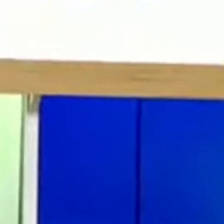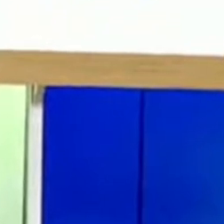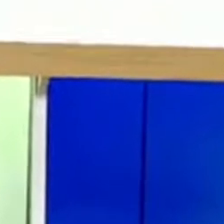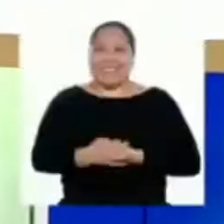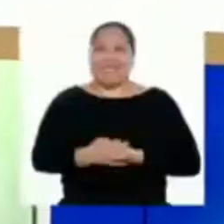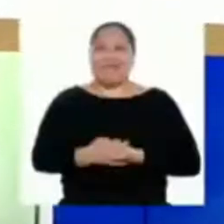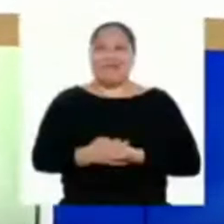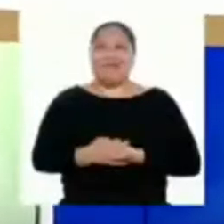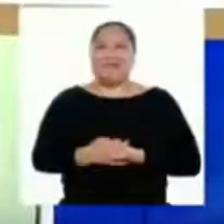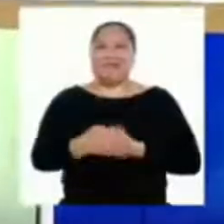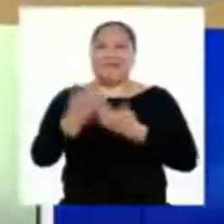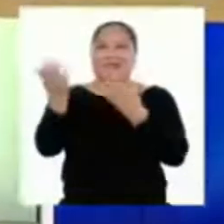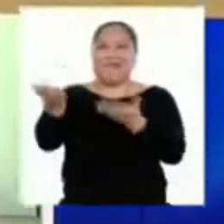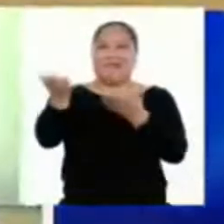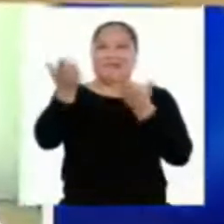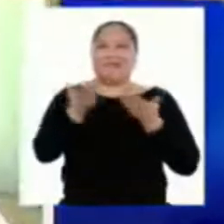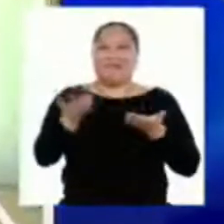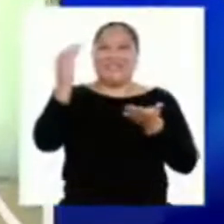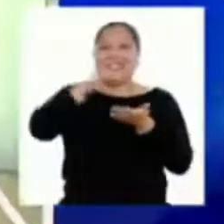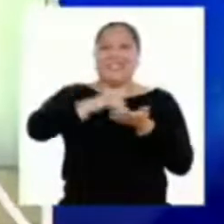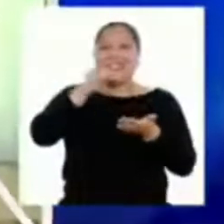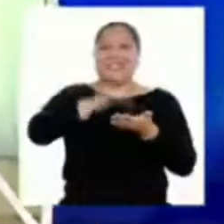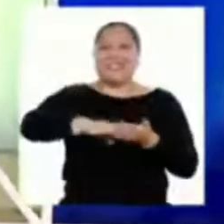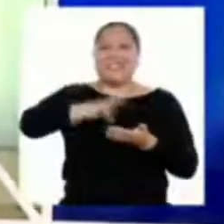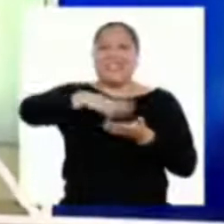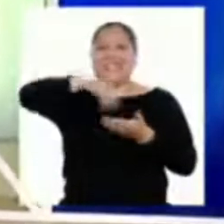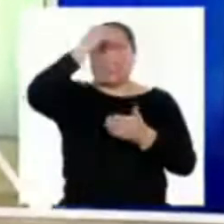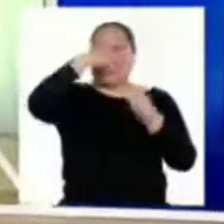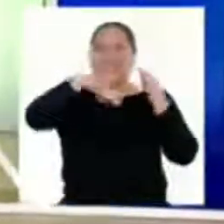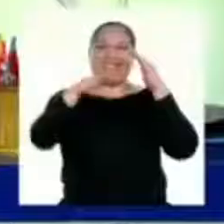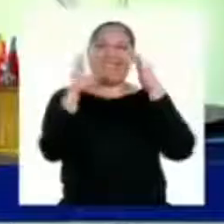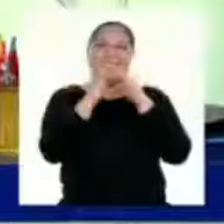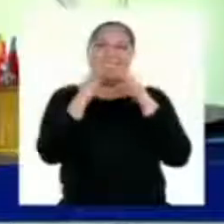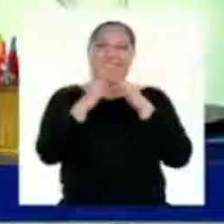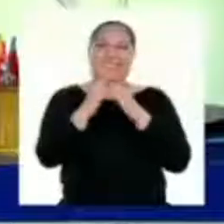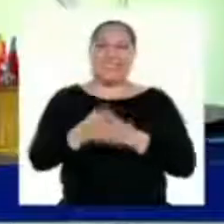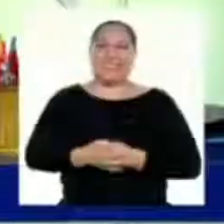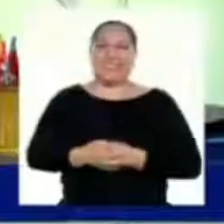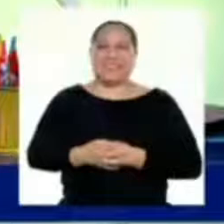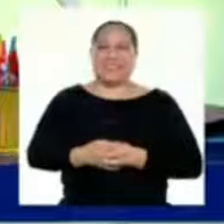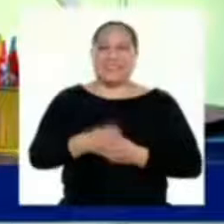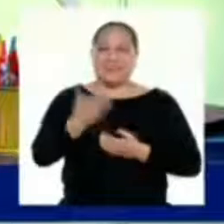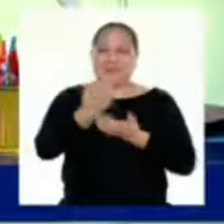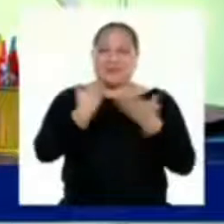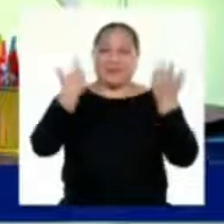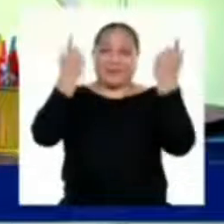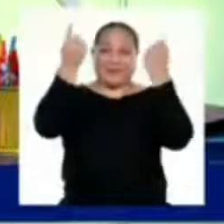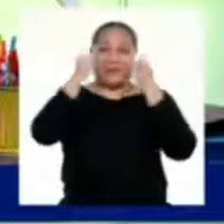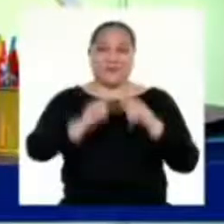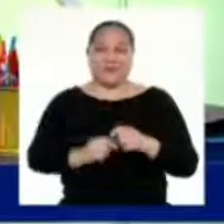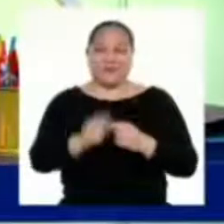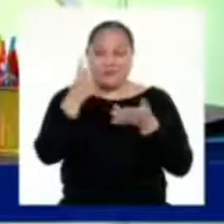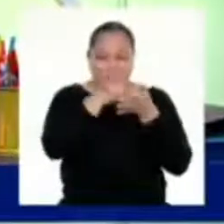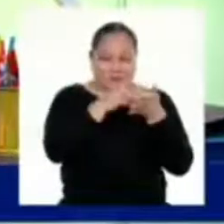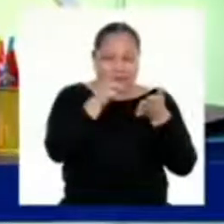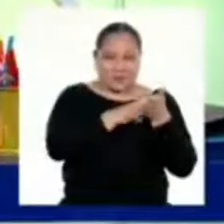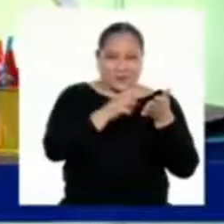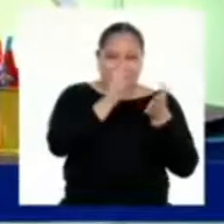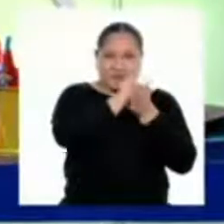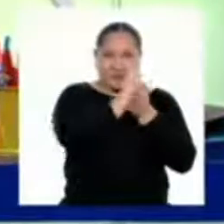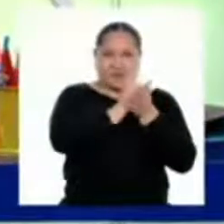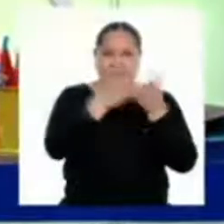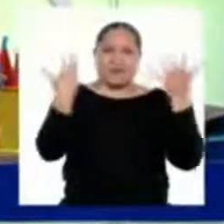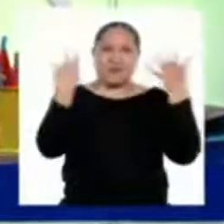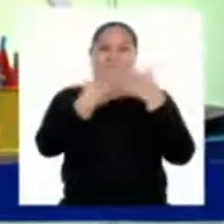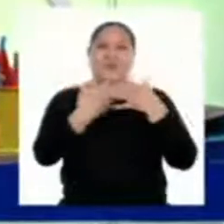Bienvenidos de vuelta a Aprendo en Casa Antes de la pausa íbamos a leer un texto sobre la relación entre